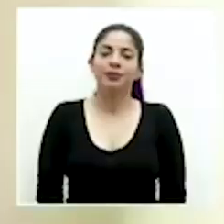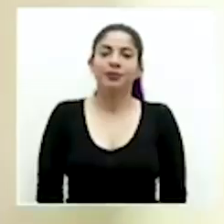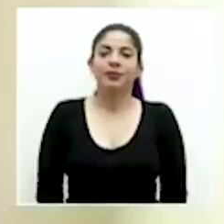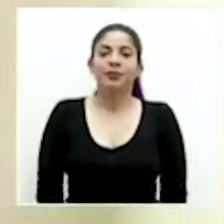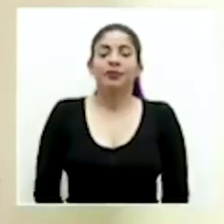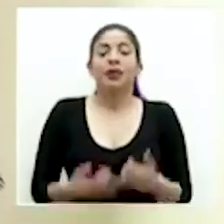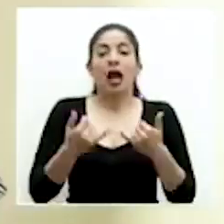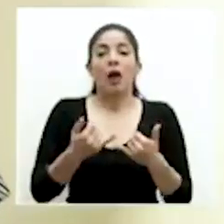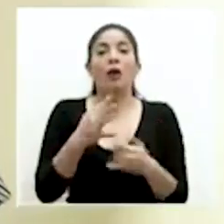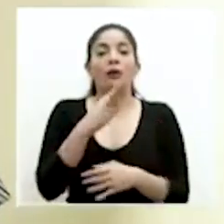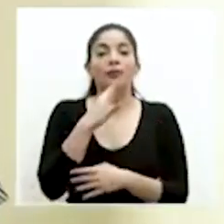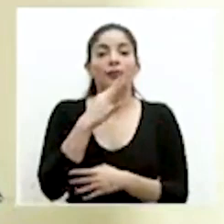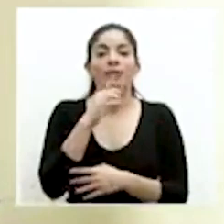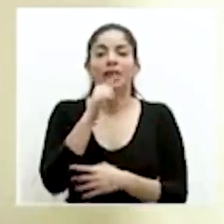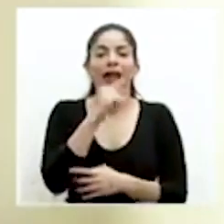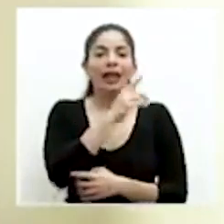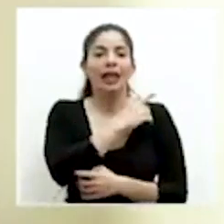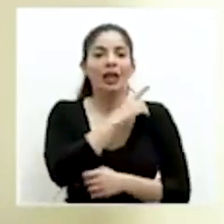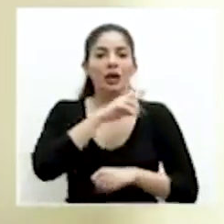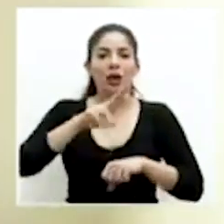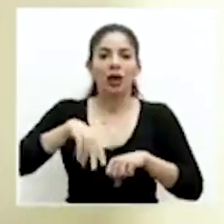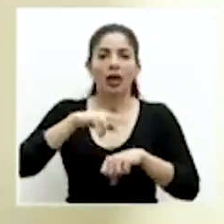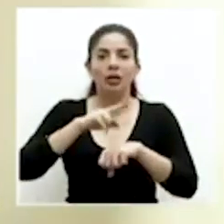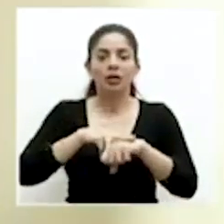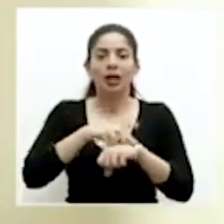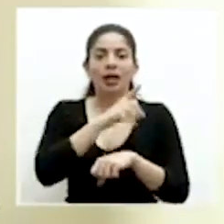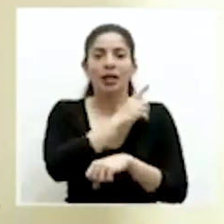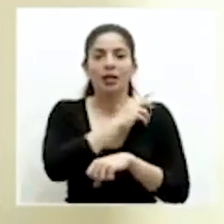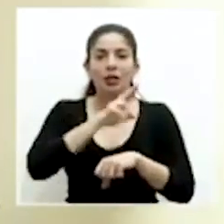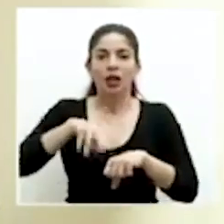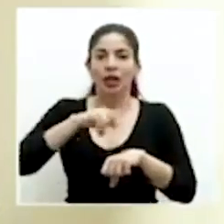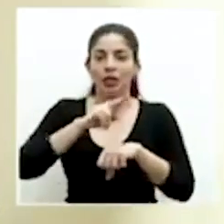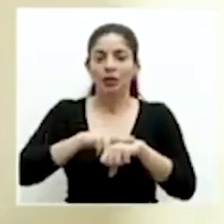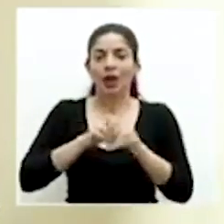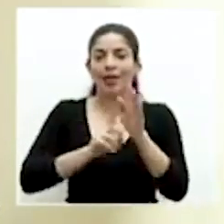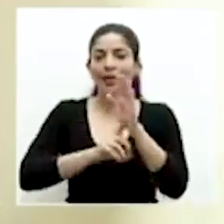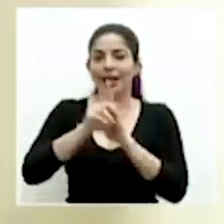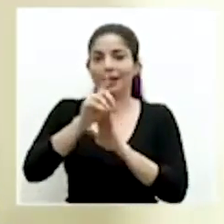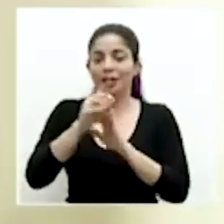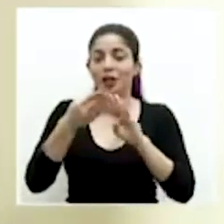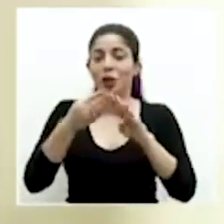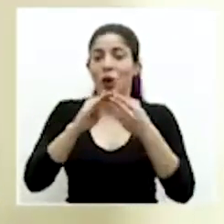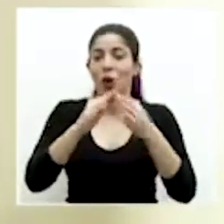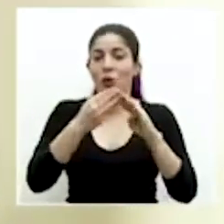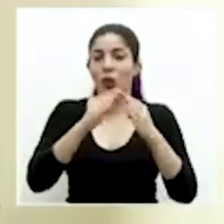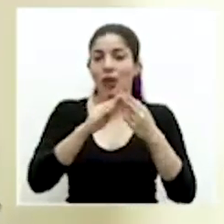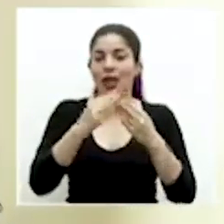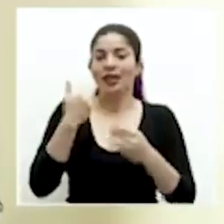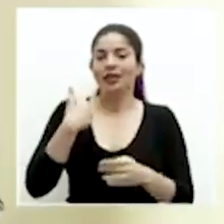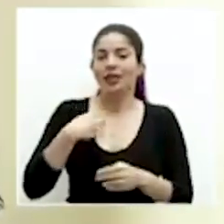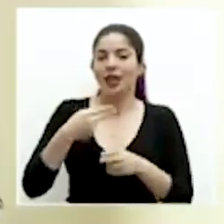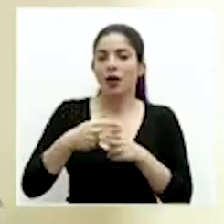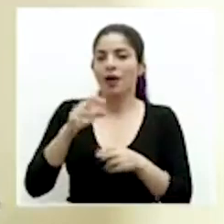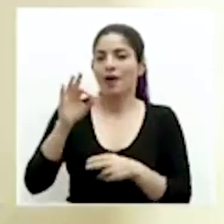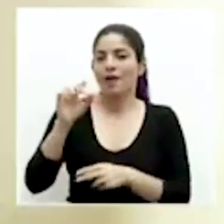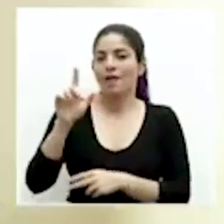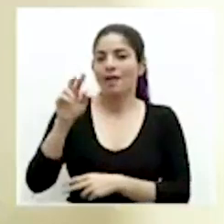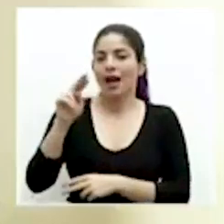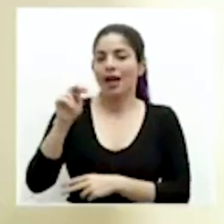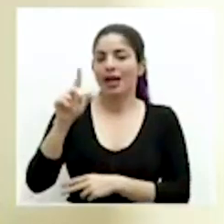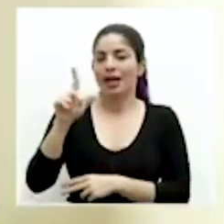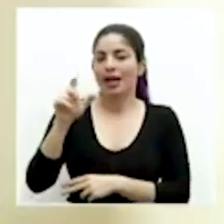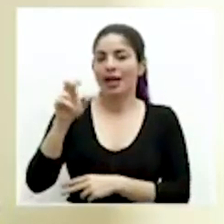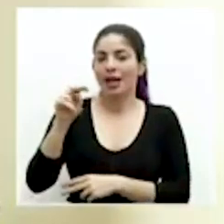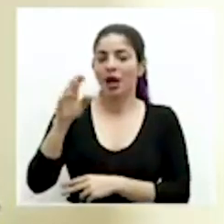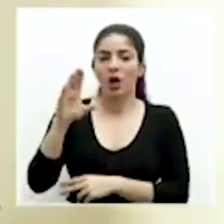Cedemos el uso a la palabra del director nacional de la Dirección Nacional de Desarrollo de la Comunidad, el señor Franklin Corella, quien